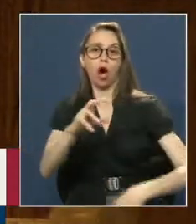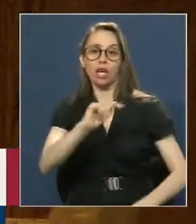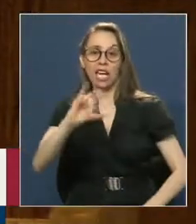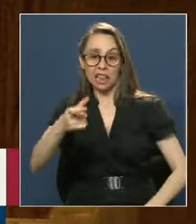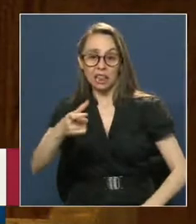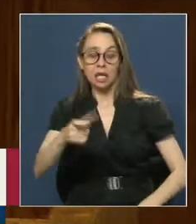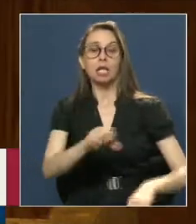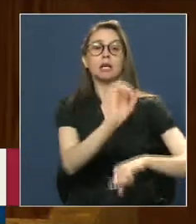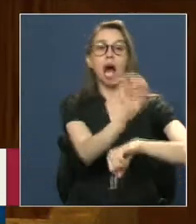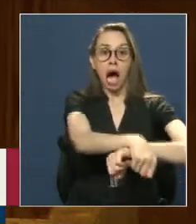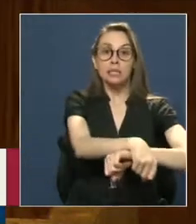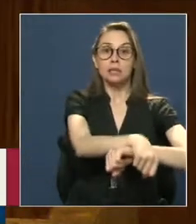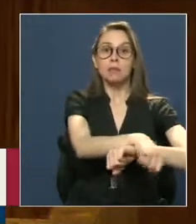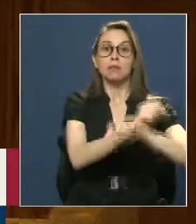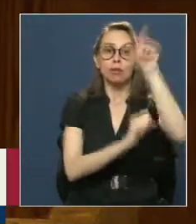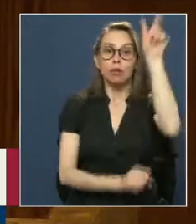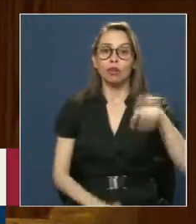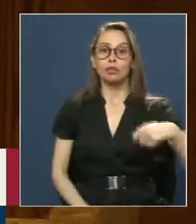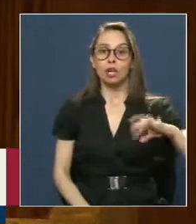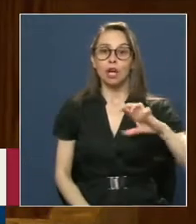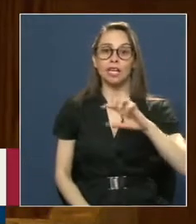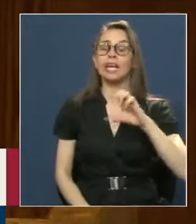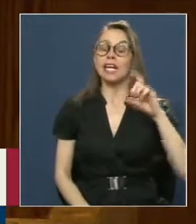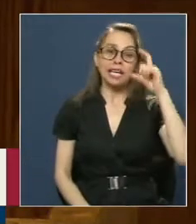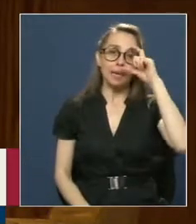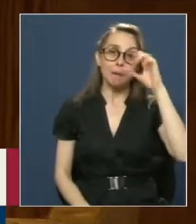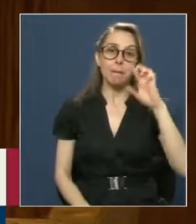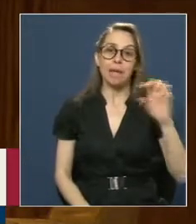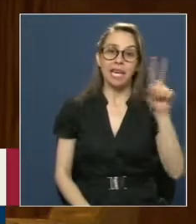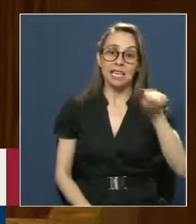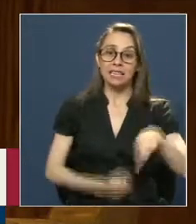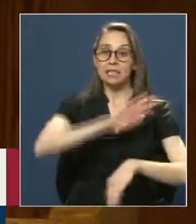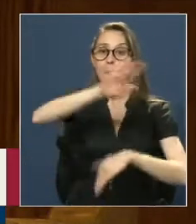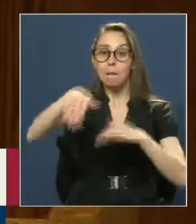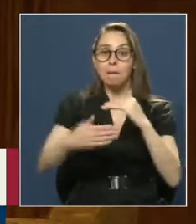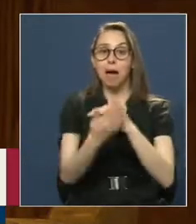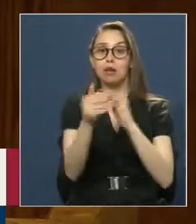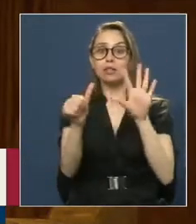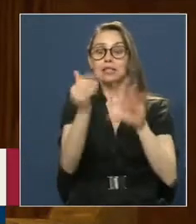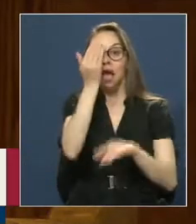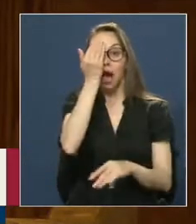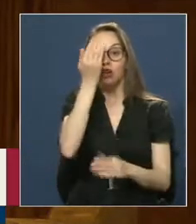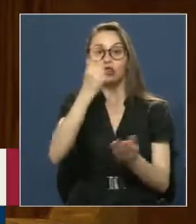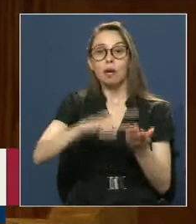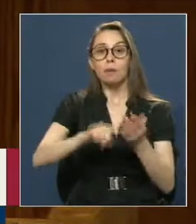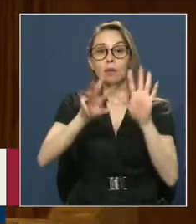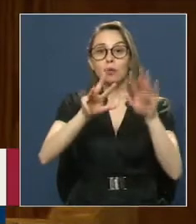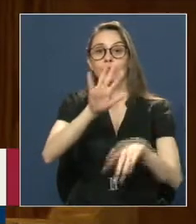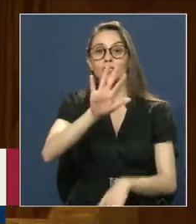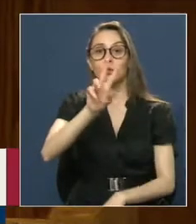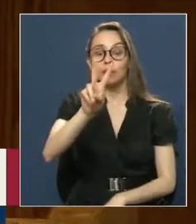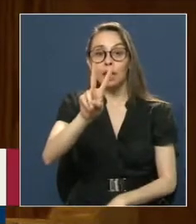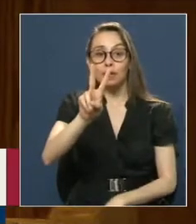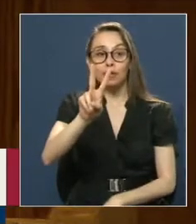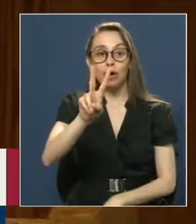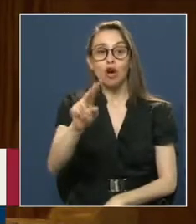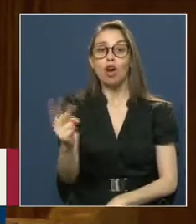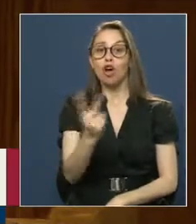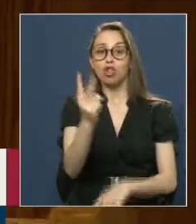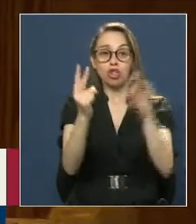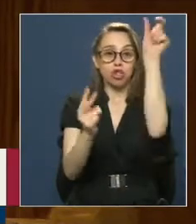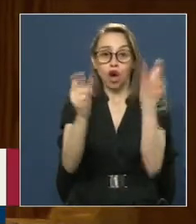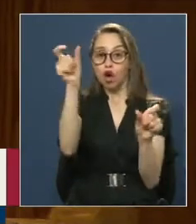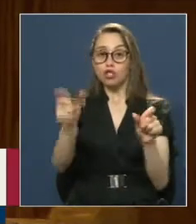aceptada por el senador socialista Y así fue, la madrugada del 6 de agosto de 1952 Los dos